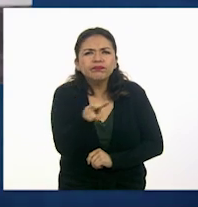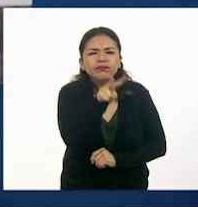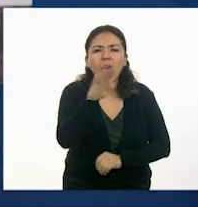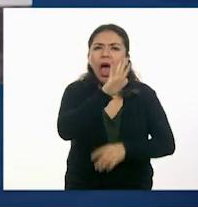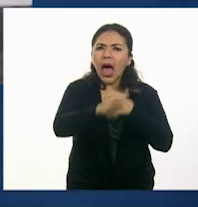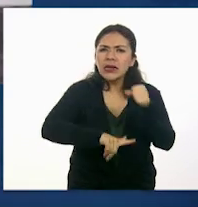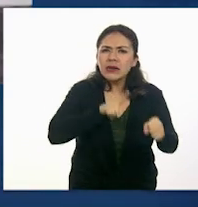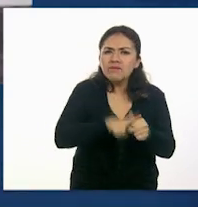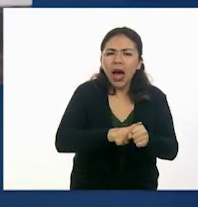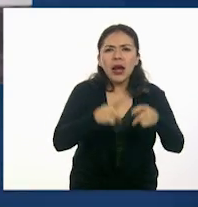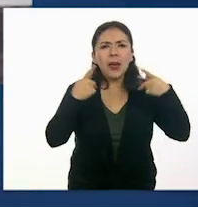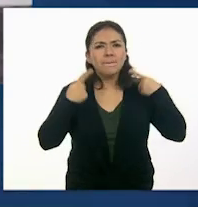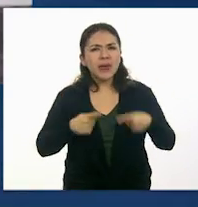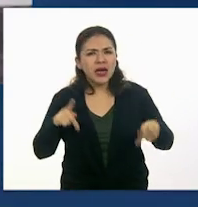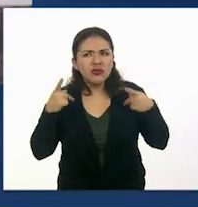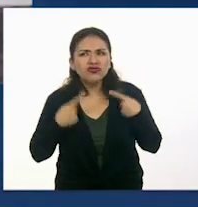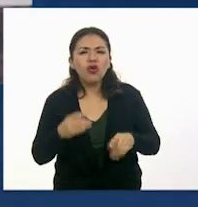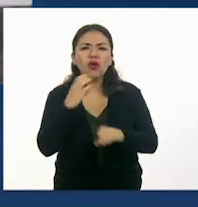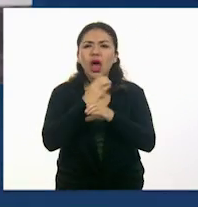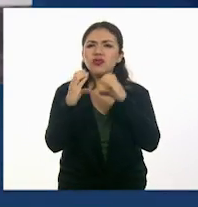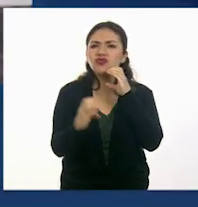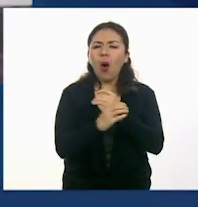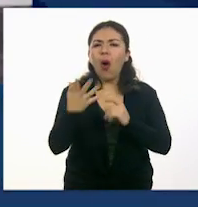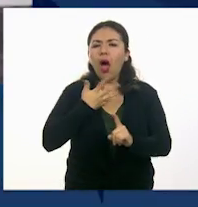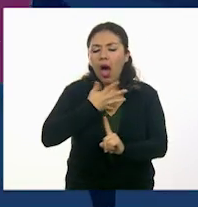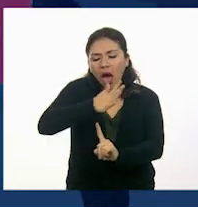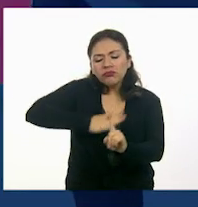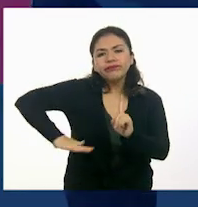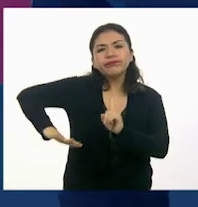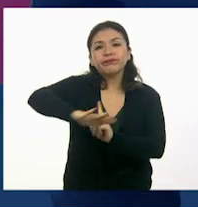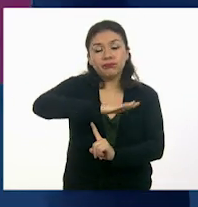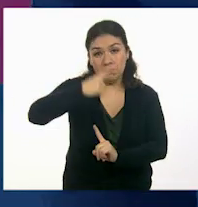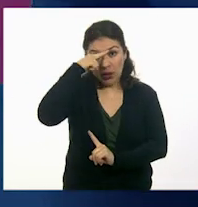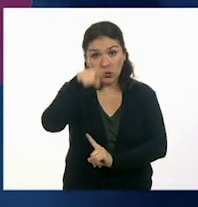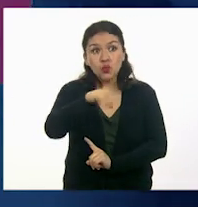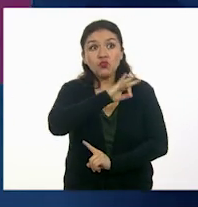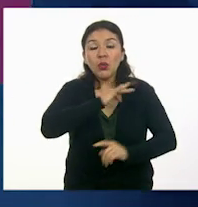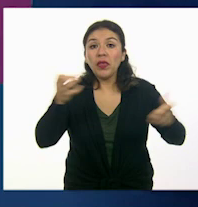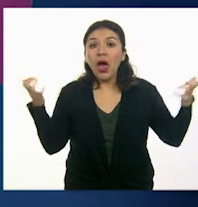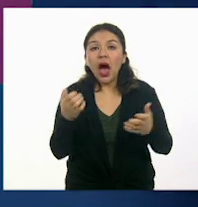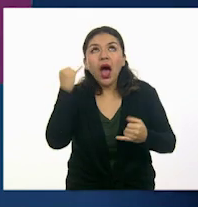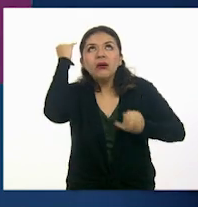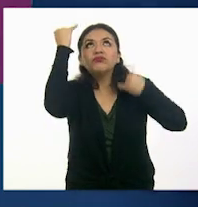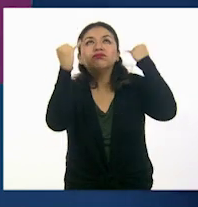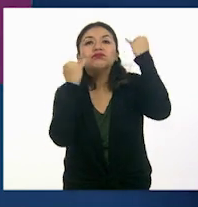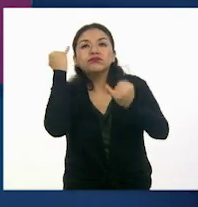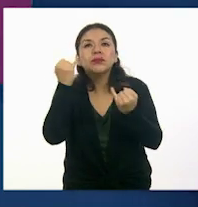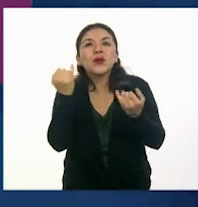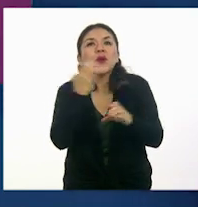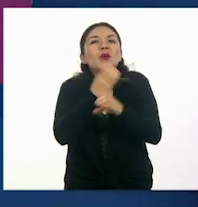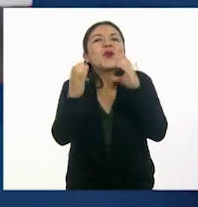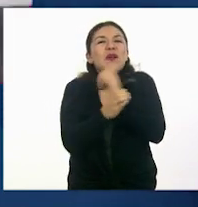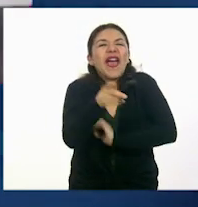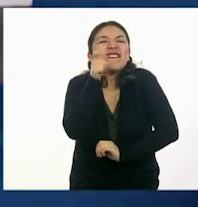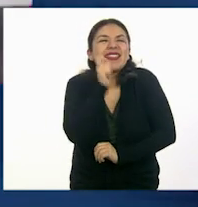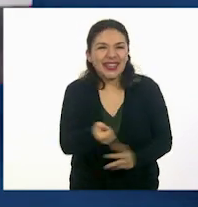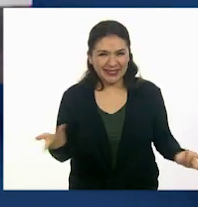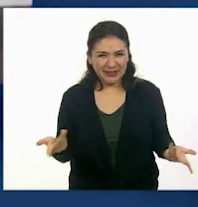animales, las personas y las cosas que haya a tu alrededor para poder construir situaciones imaginarias.